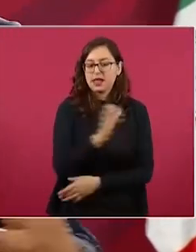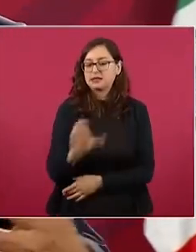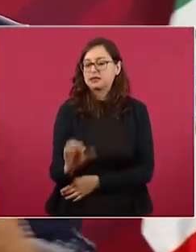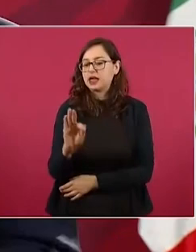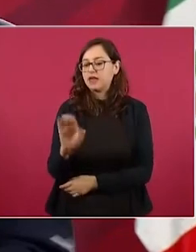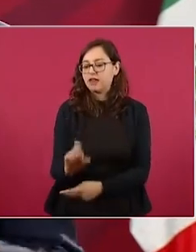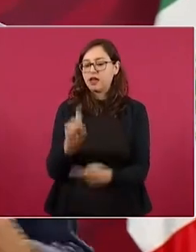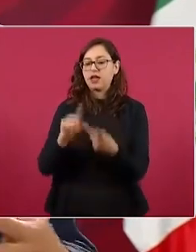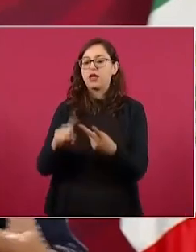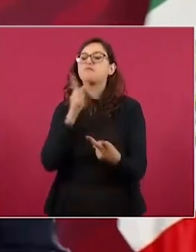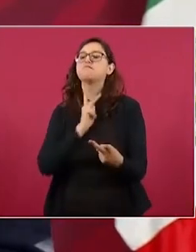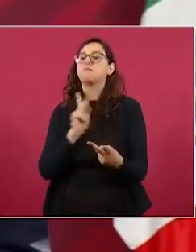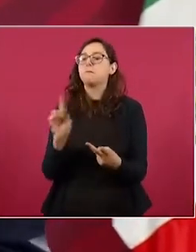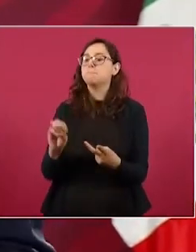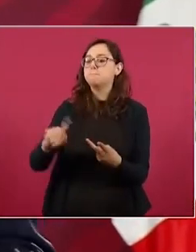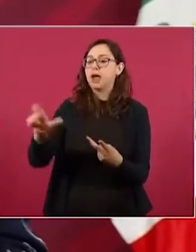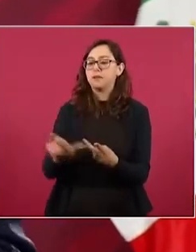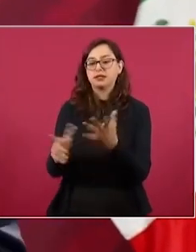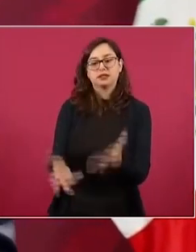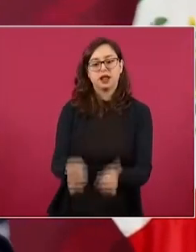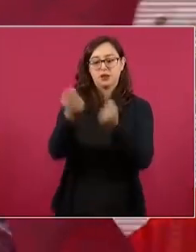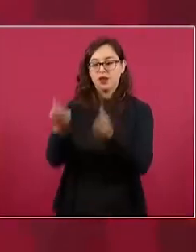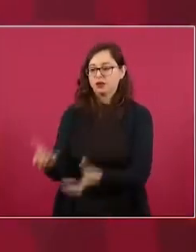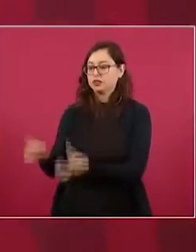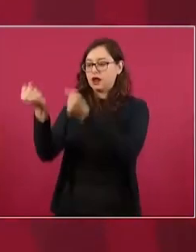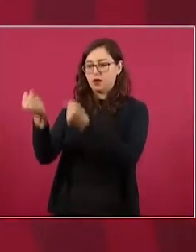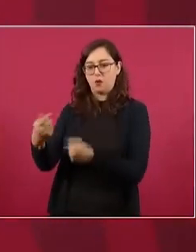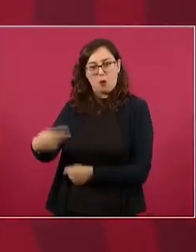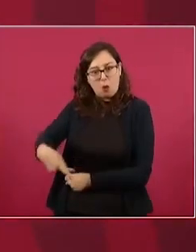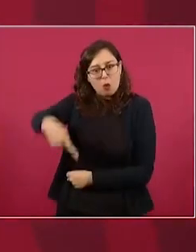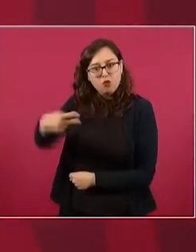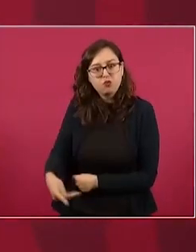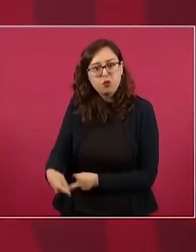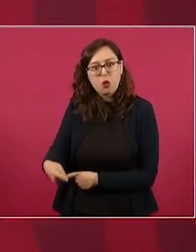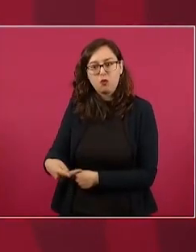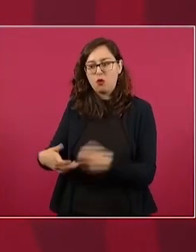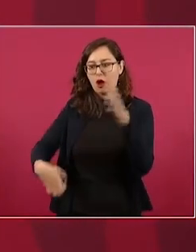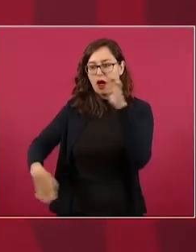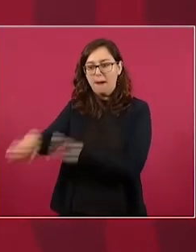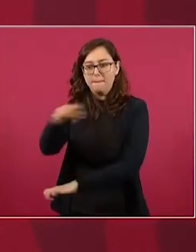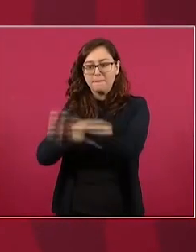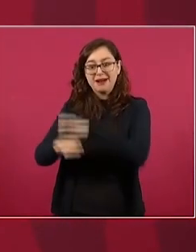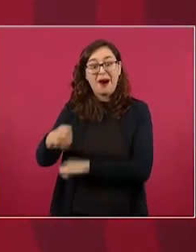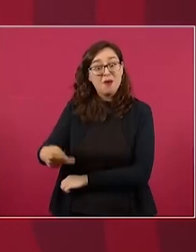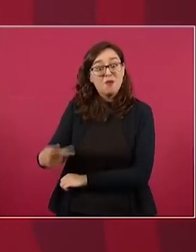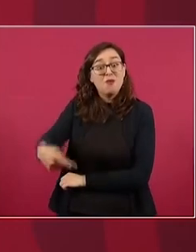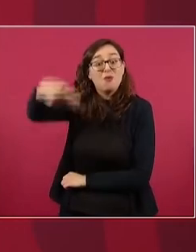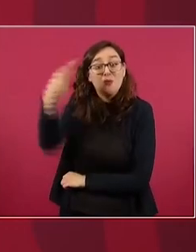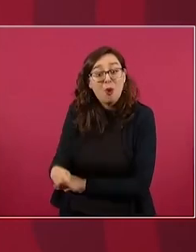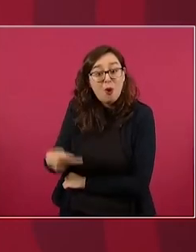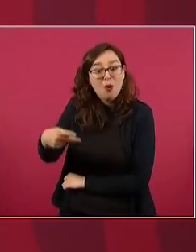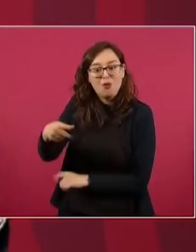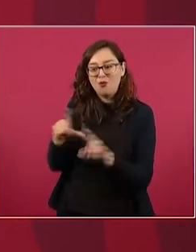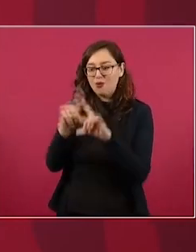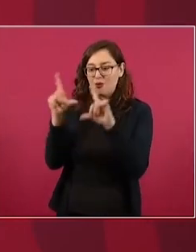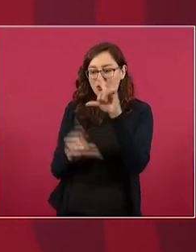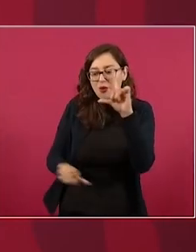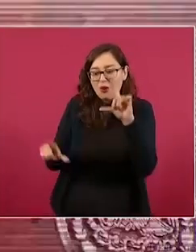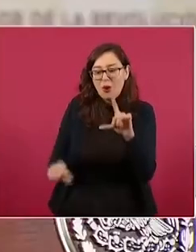sentimos que estas empresas públicas son